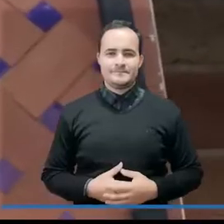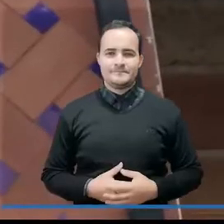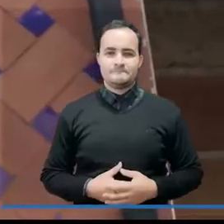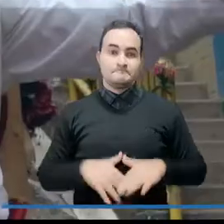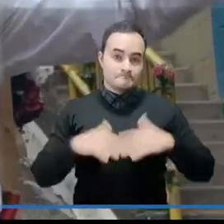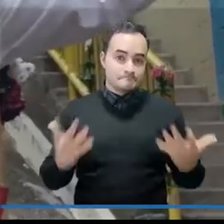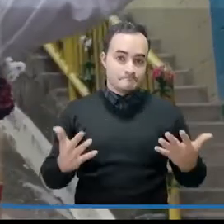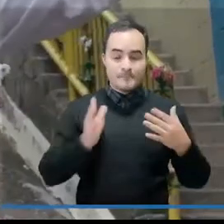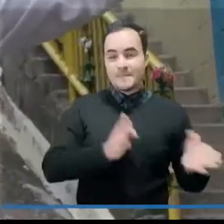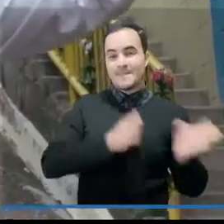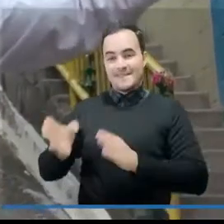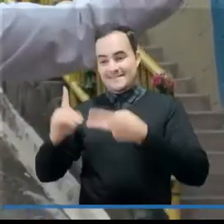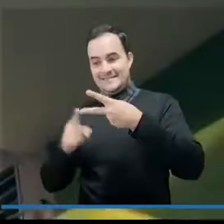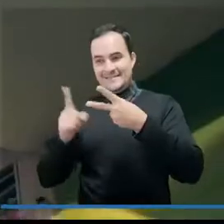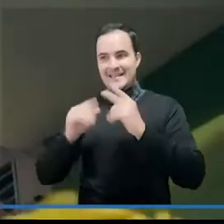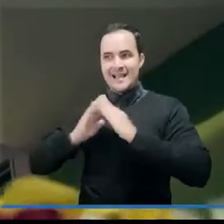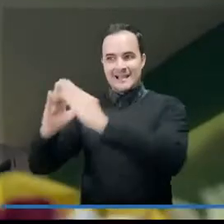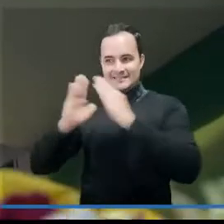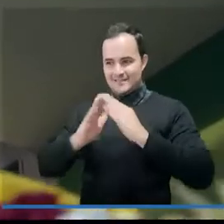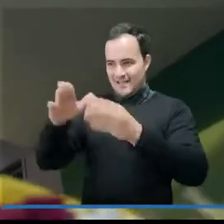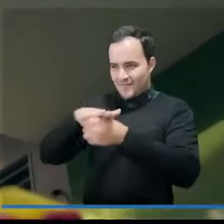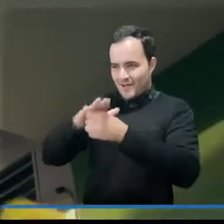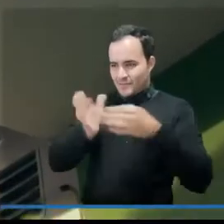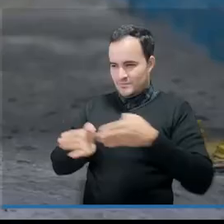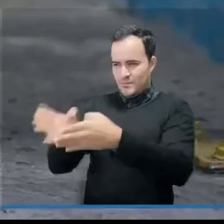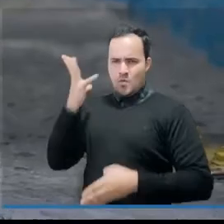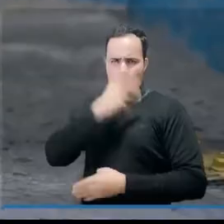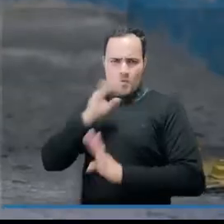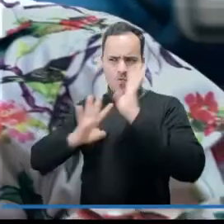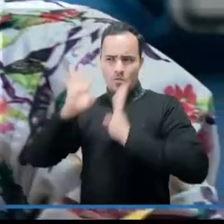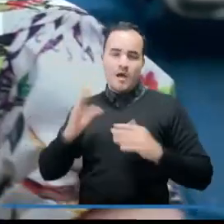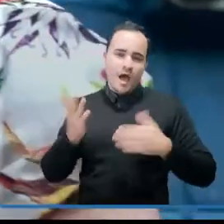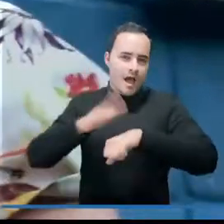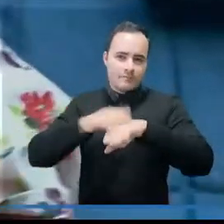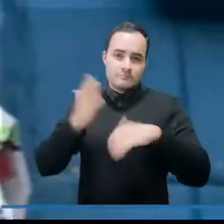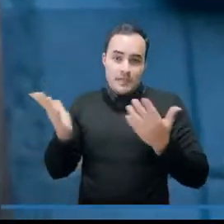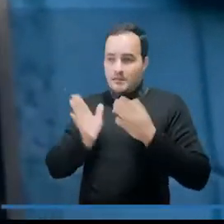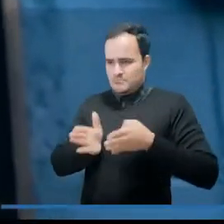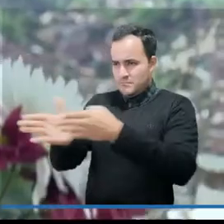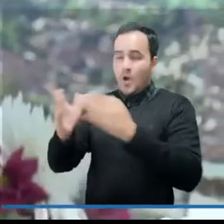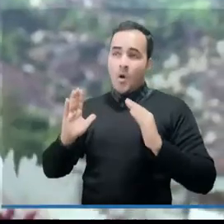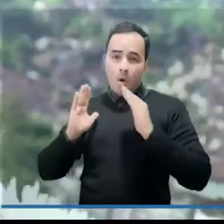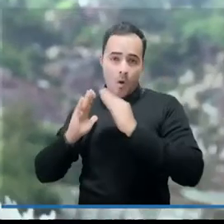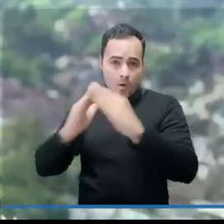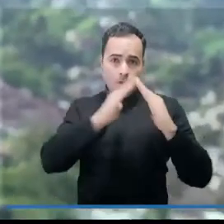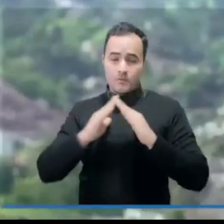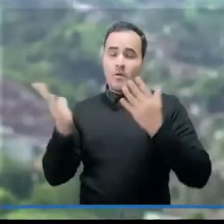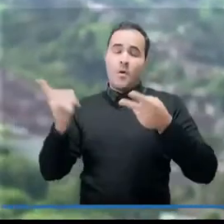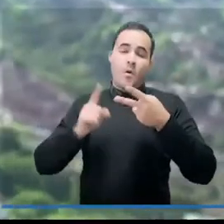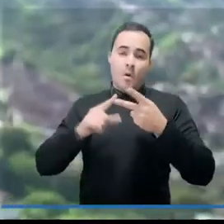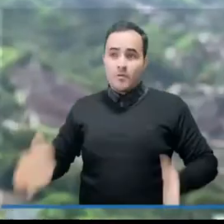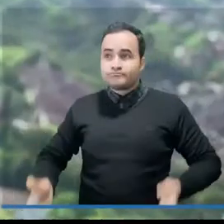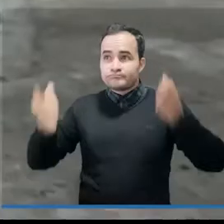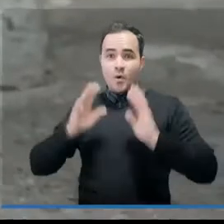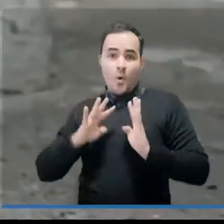Por su parte, con la cuadra más engalanada, se invita a decorar cuadras, edificios y unidades residenciales,